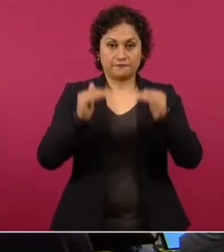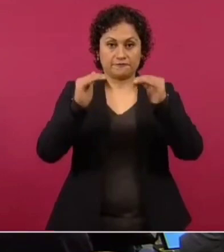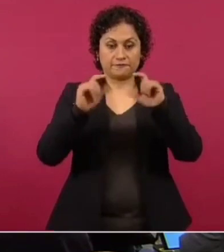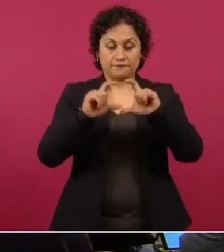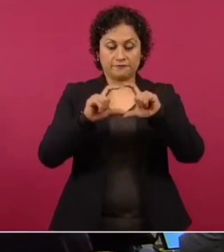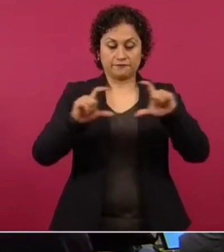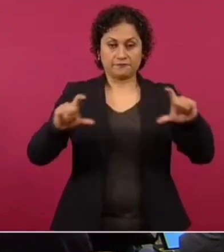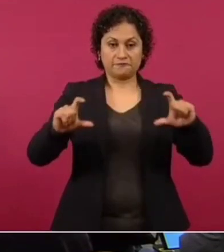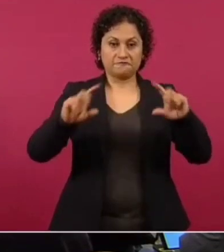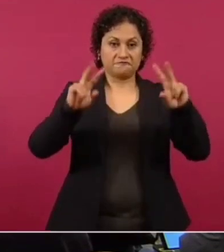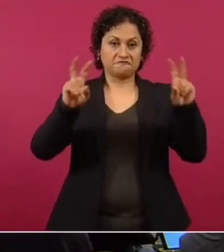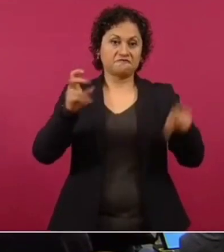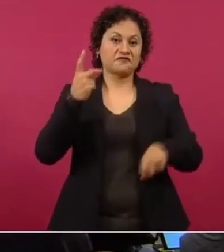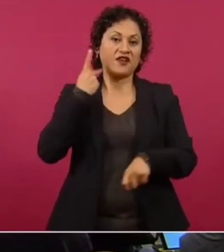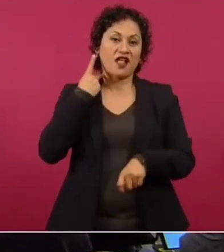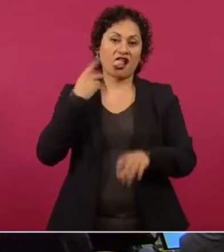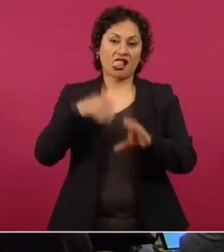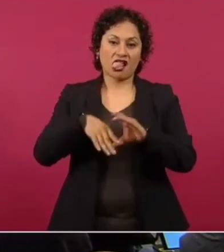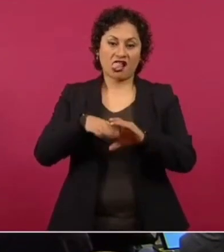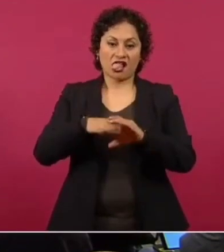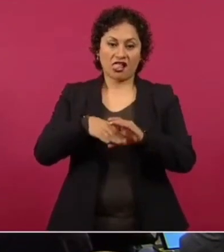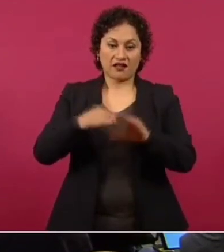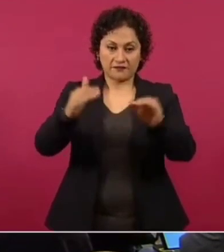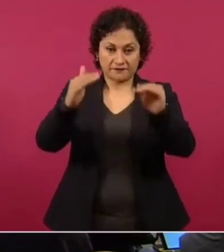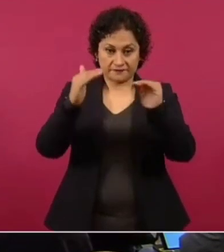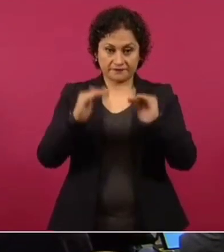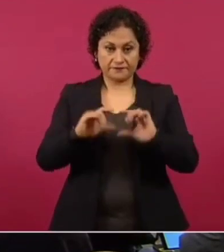Politiquería. Síguele.